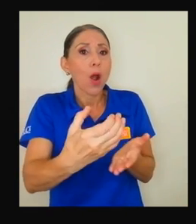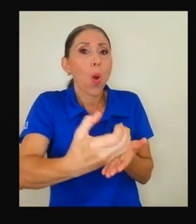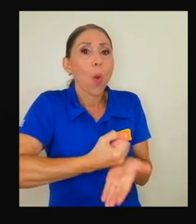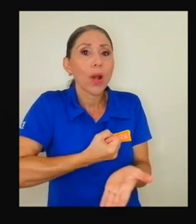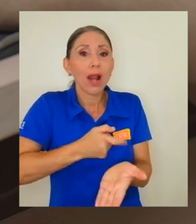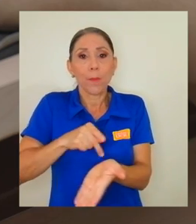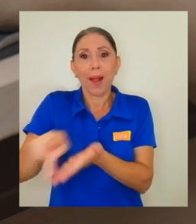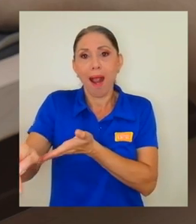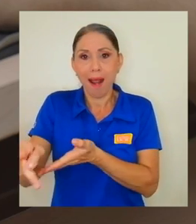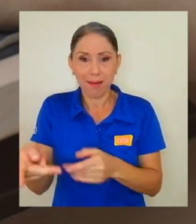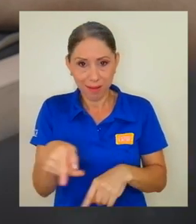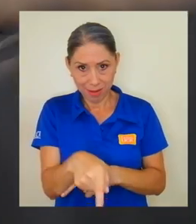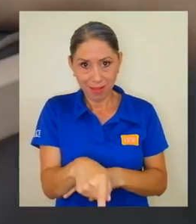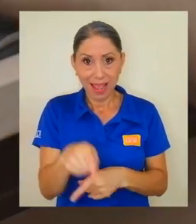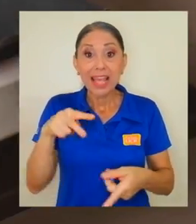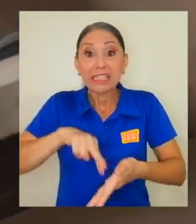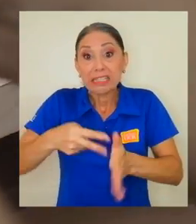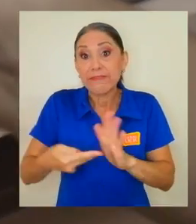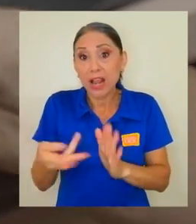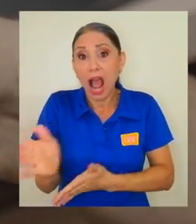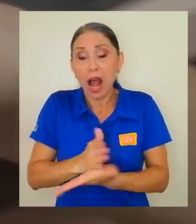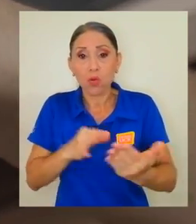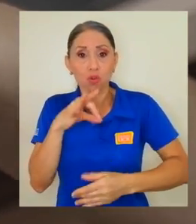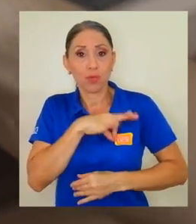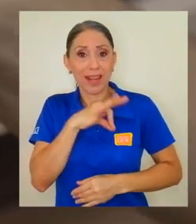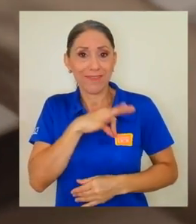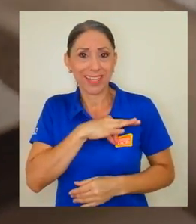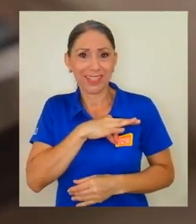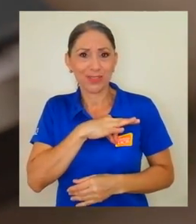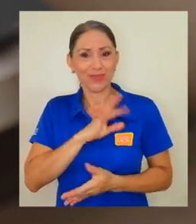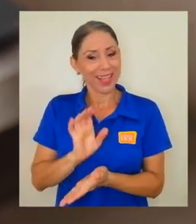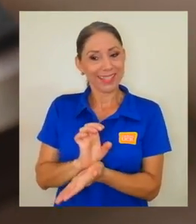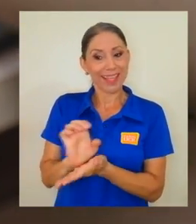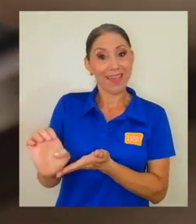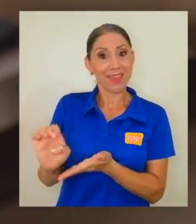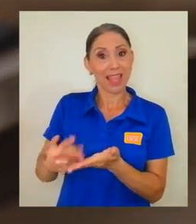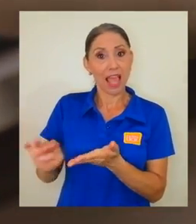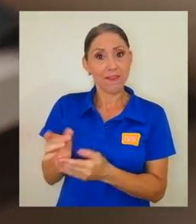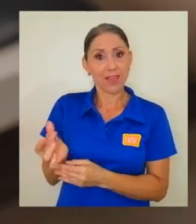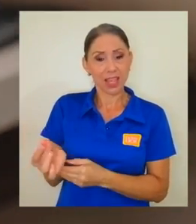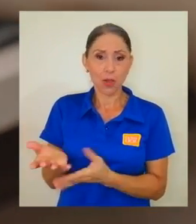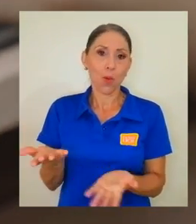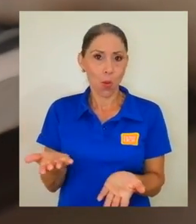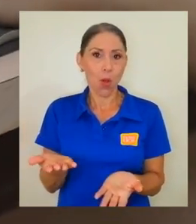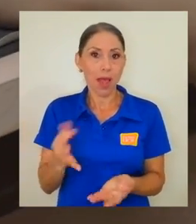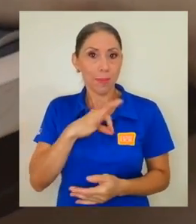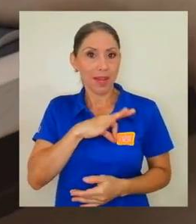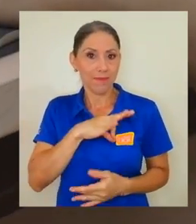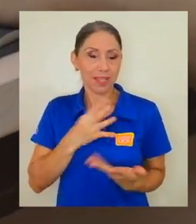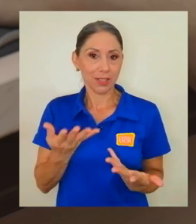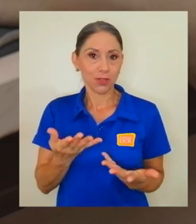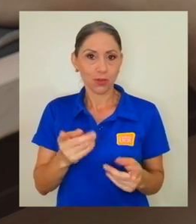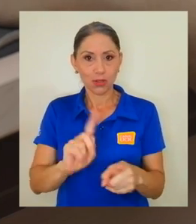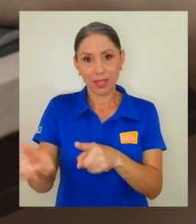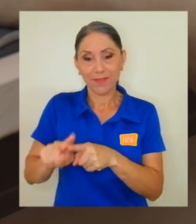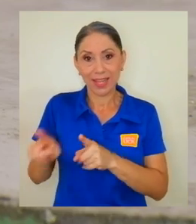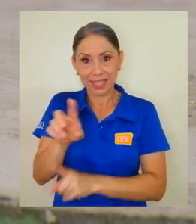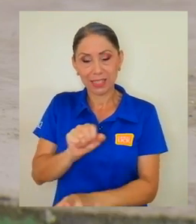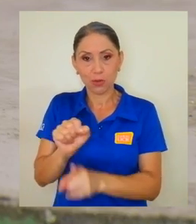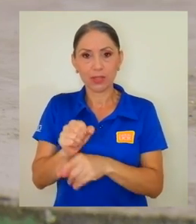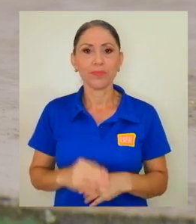y pago. Esto se traduce en algunos beneficios que trae el evitar el manejo del efectivo y los costos asociados a éste.